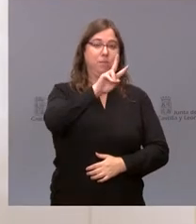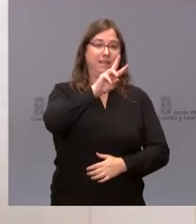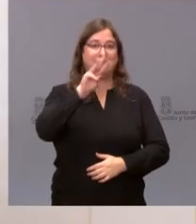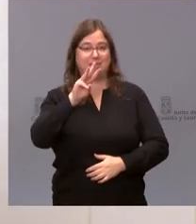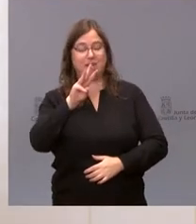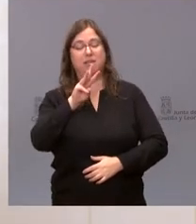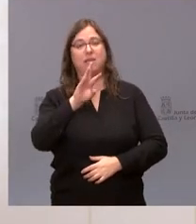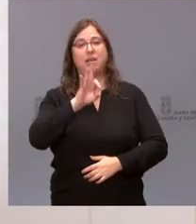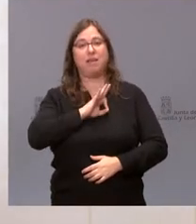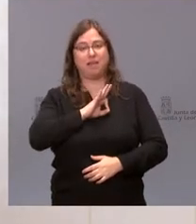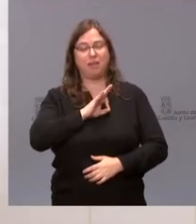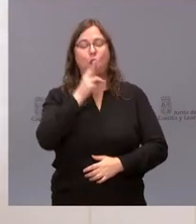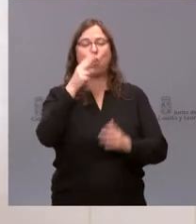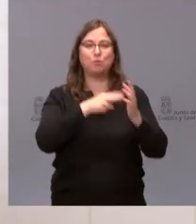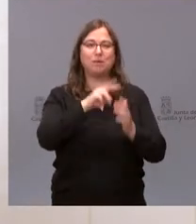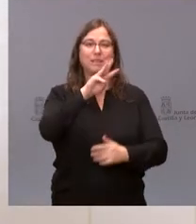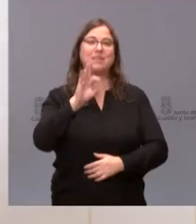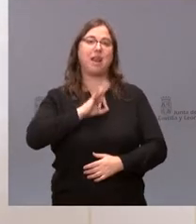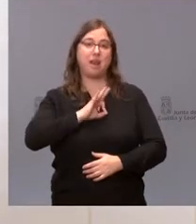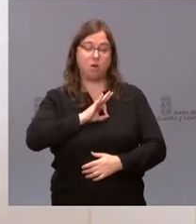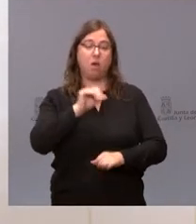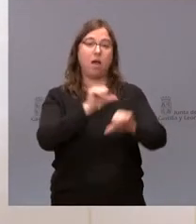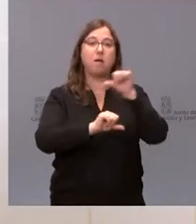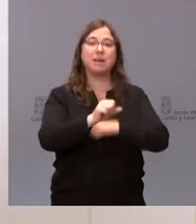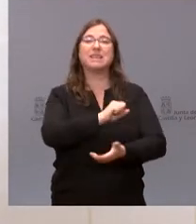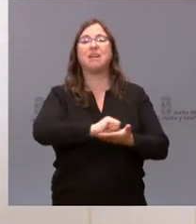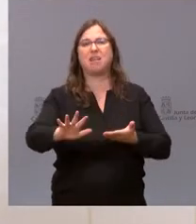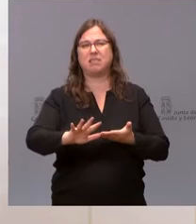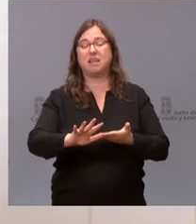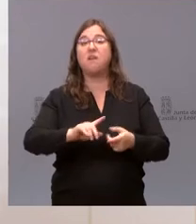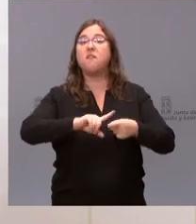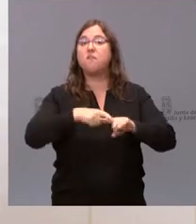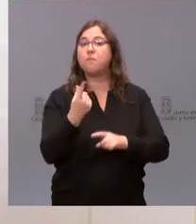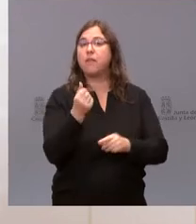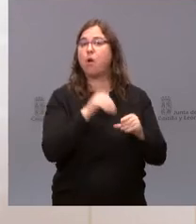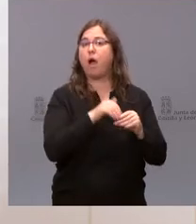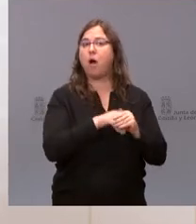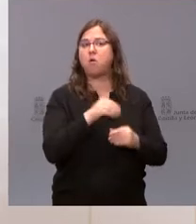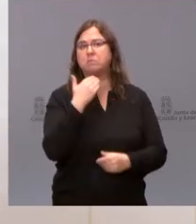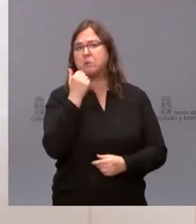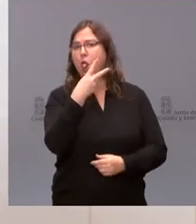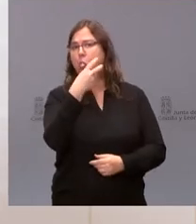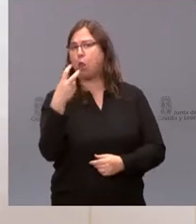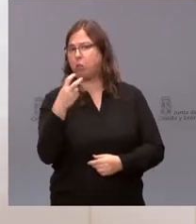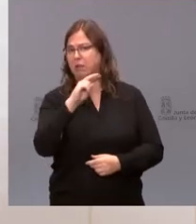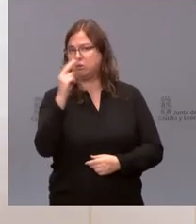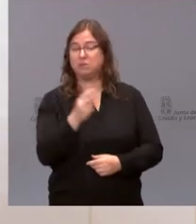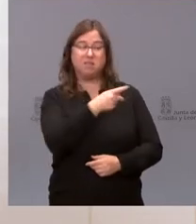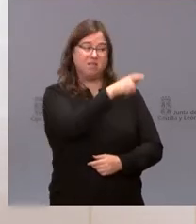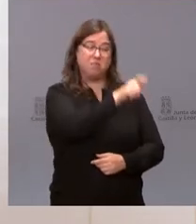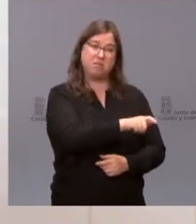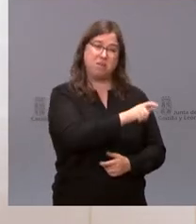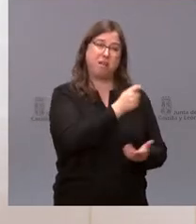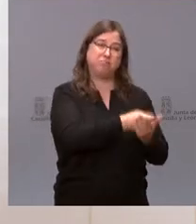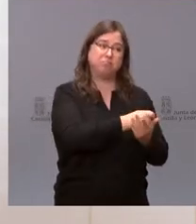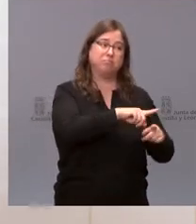Las familias se van a ahorrar un gasto medio de unos 200 euros aproximadamente. Ese 70% de los que